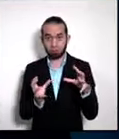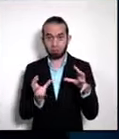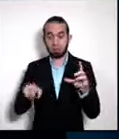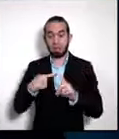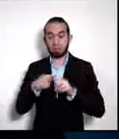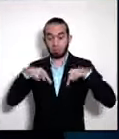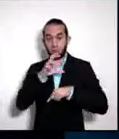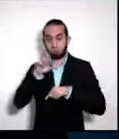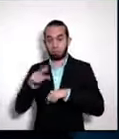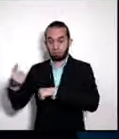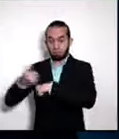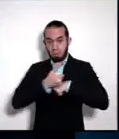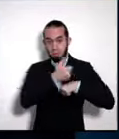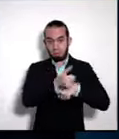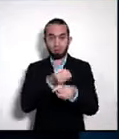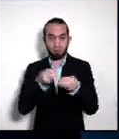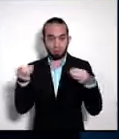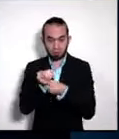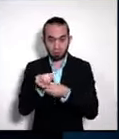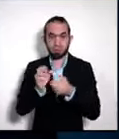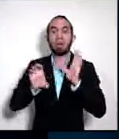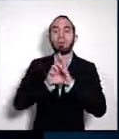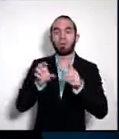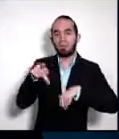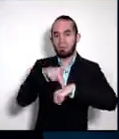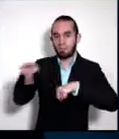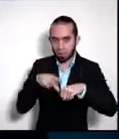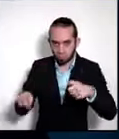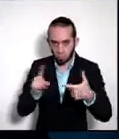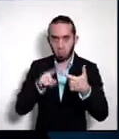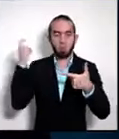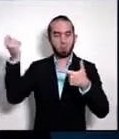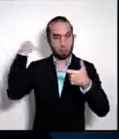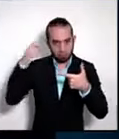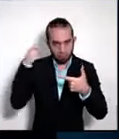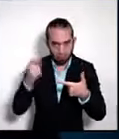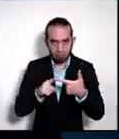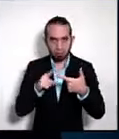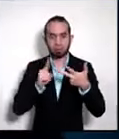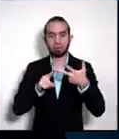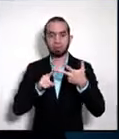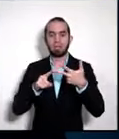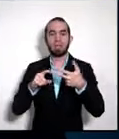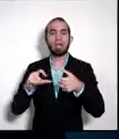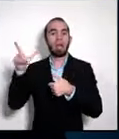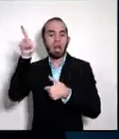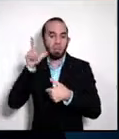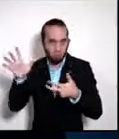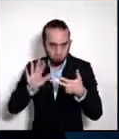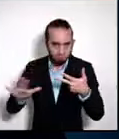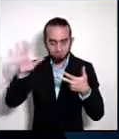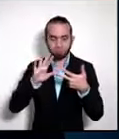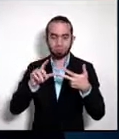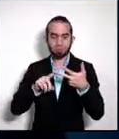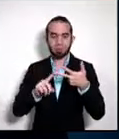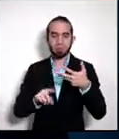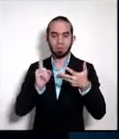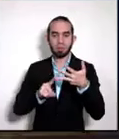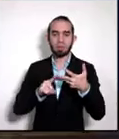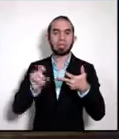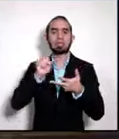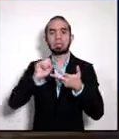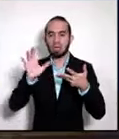Costa Rica. En Pérez Celedón, en Guanacaste, en el Caribe, en la zona